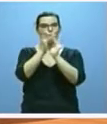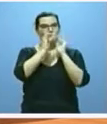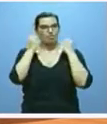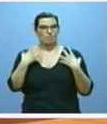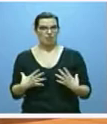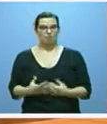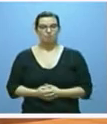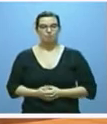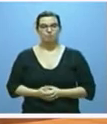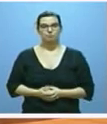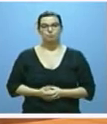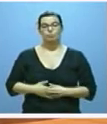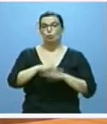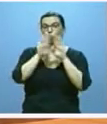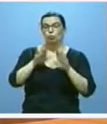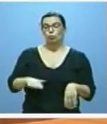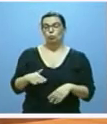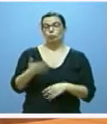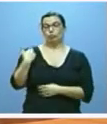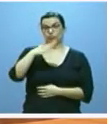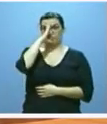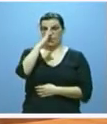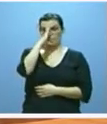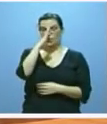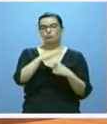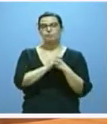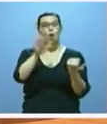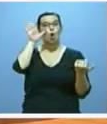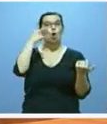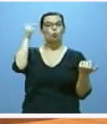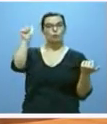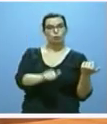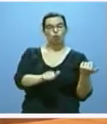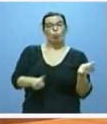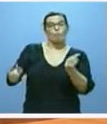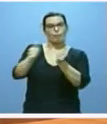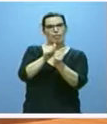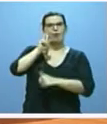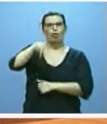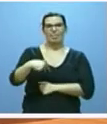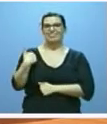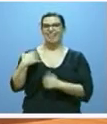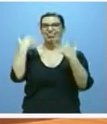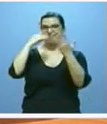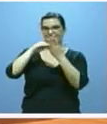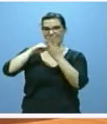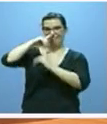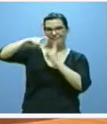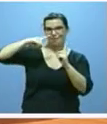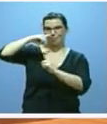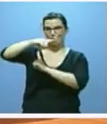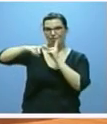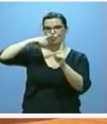centros. Por último, en febrero, el Observatorio de la Dependencia reconocía por décima vez consecutiva